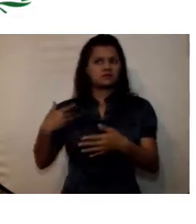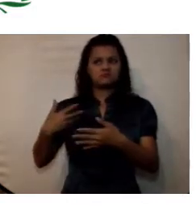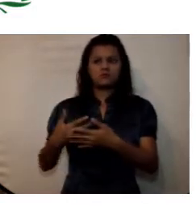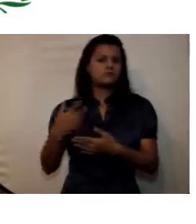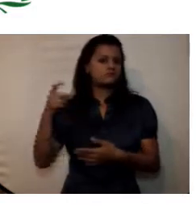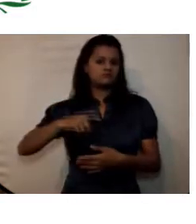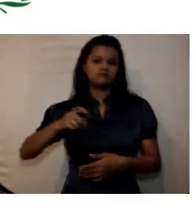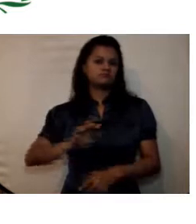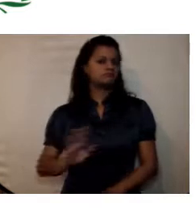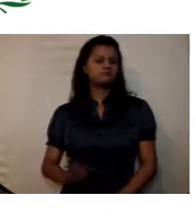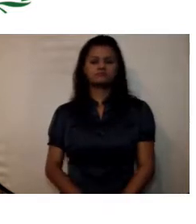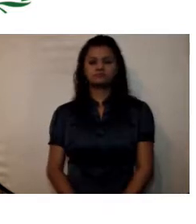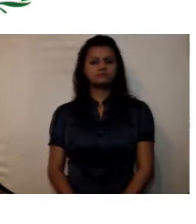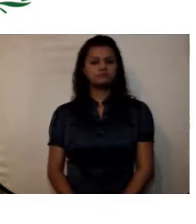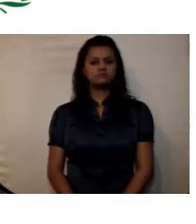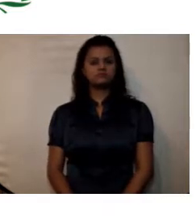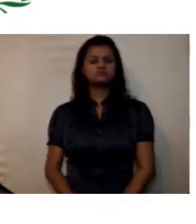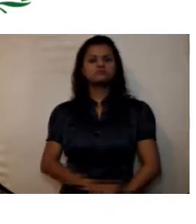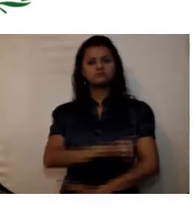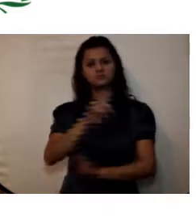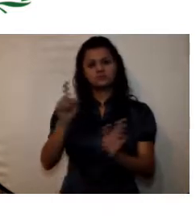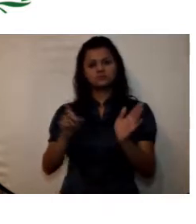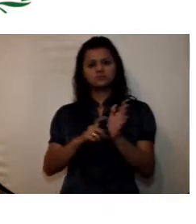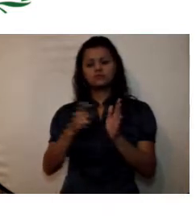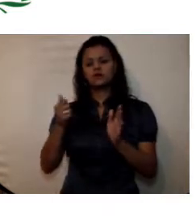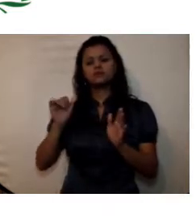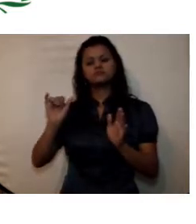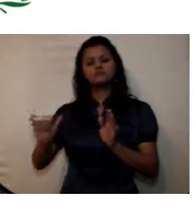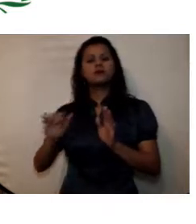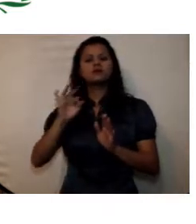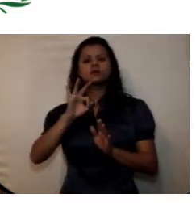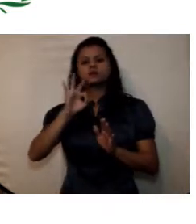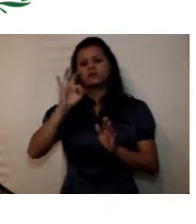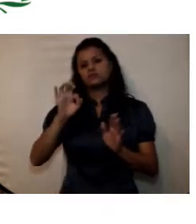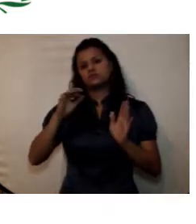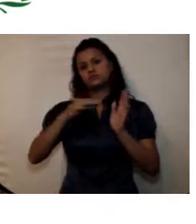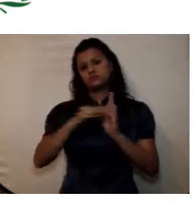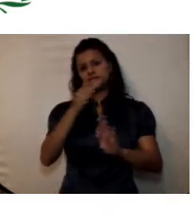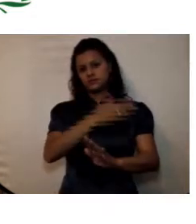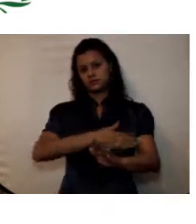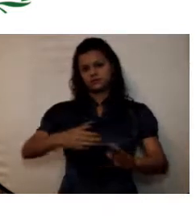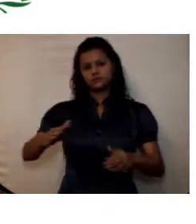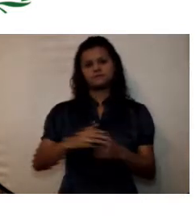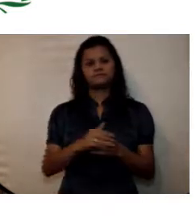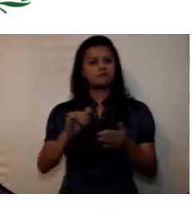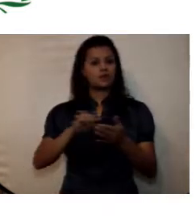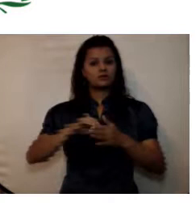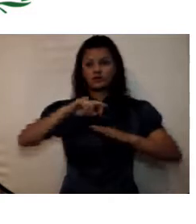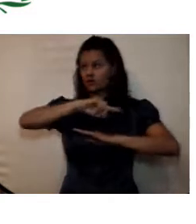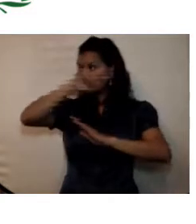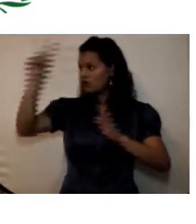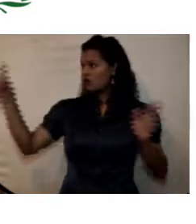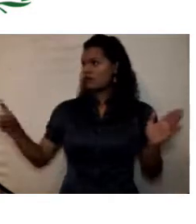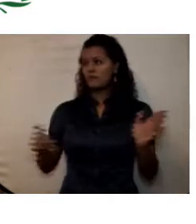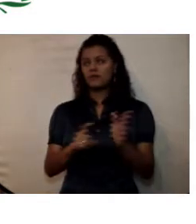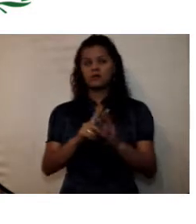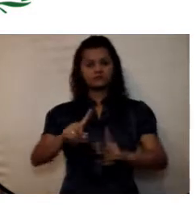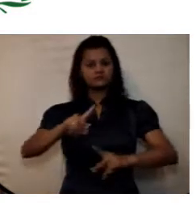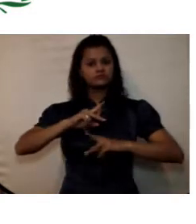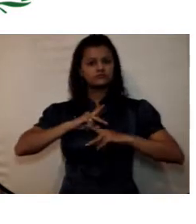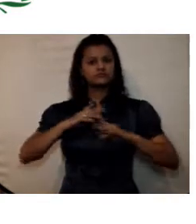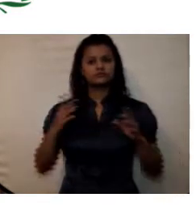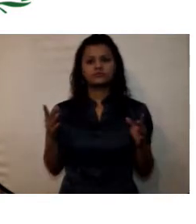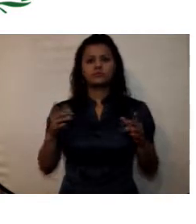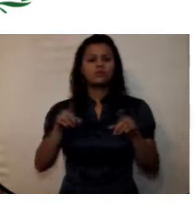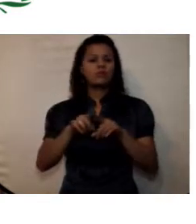el total del pasivo 38 mil millones de pesos y así llegamos al total del patrimonio el total del patrimonio es el valor